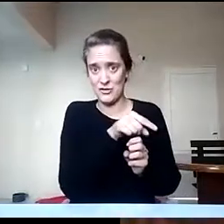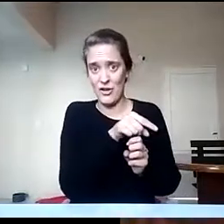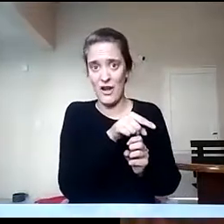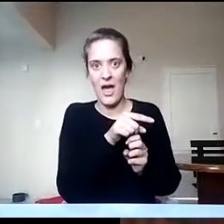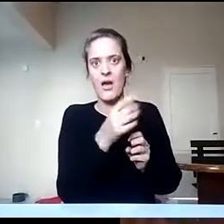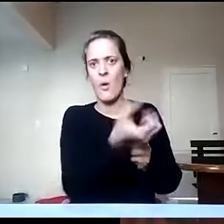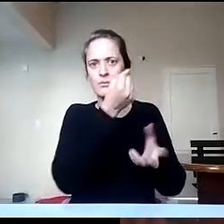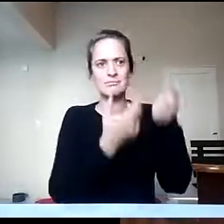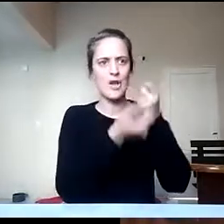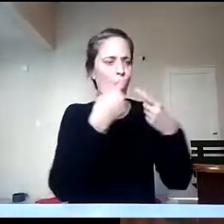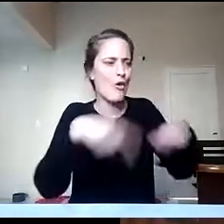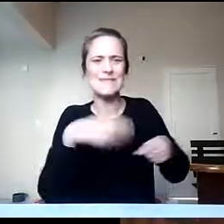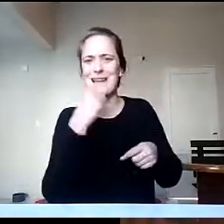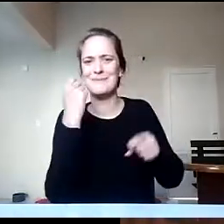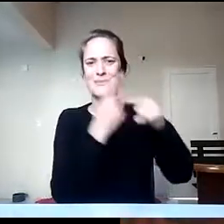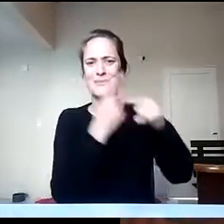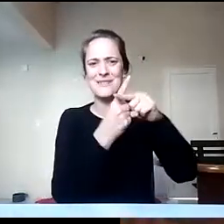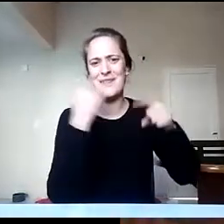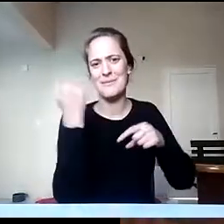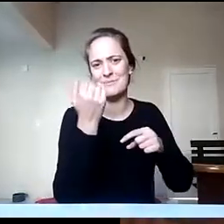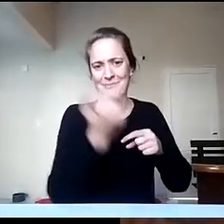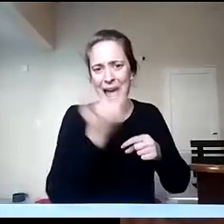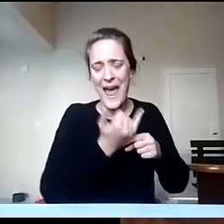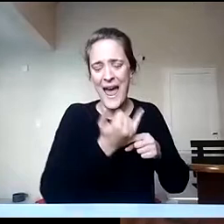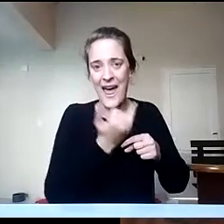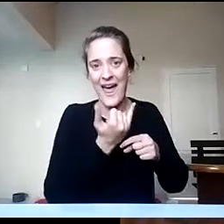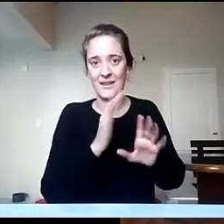para entender un poco más el mundo actual.